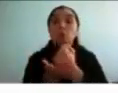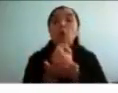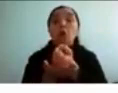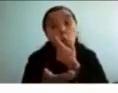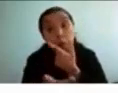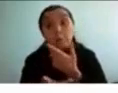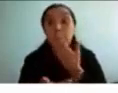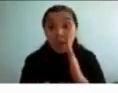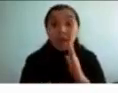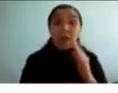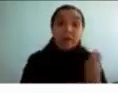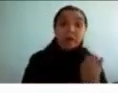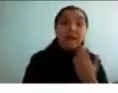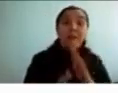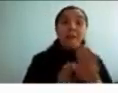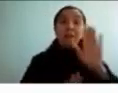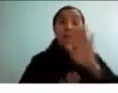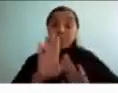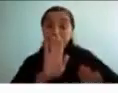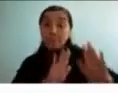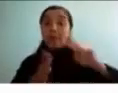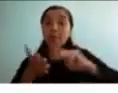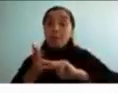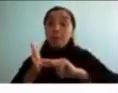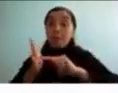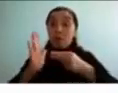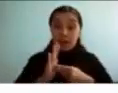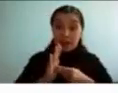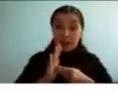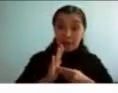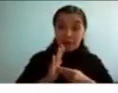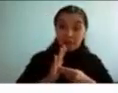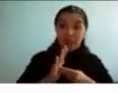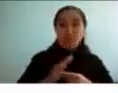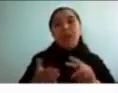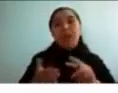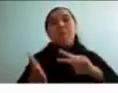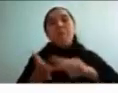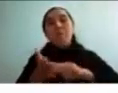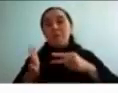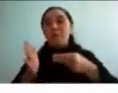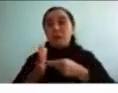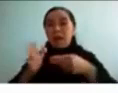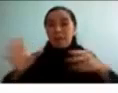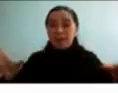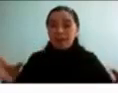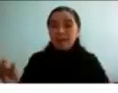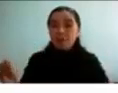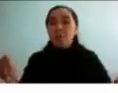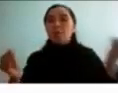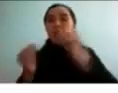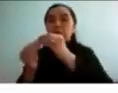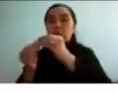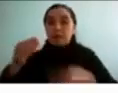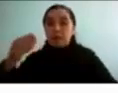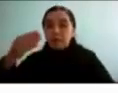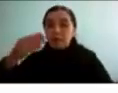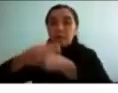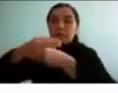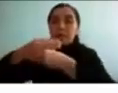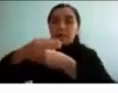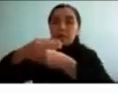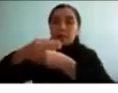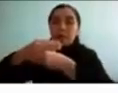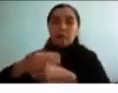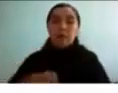previenen los problemas secundarios y la comorbilidad es decir los problemas asociados al DDH y luego